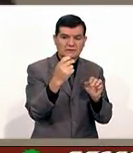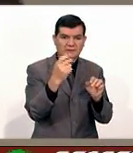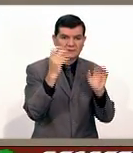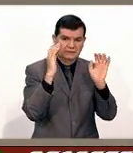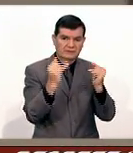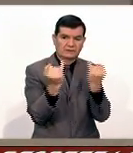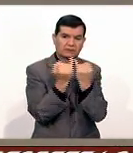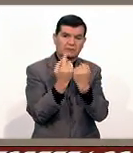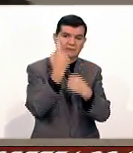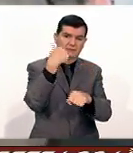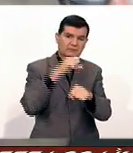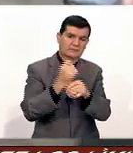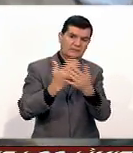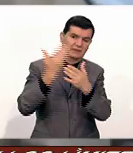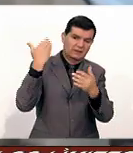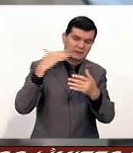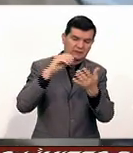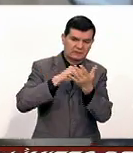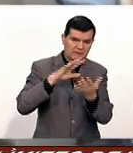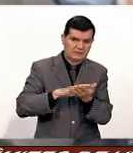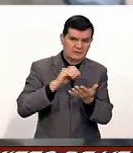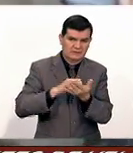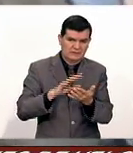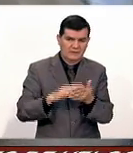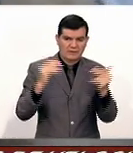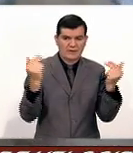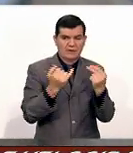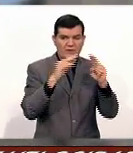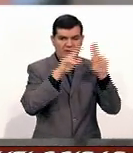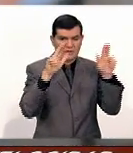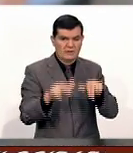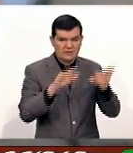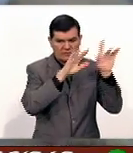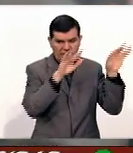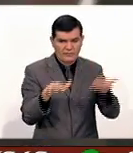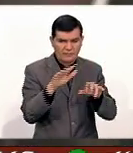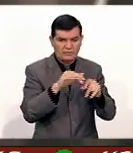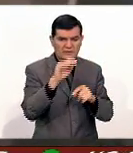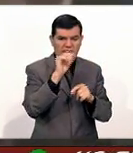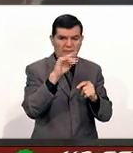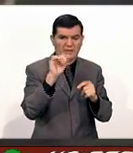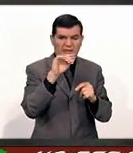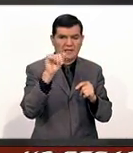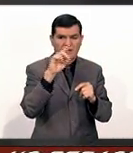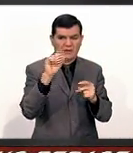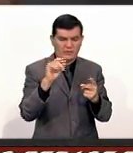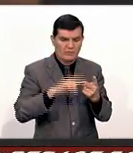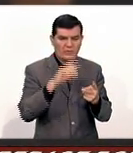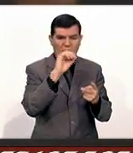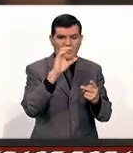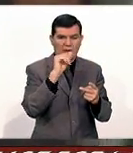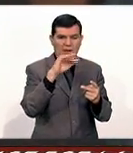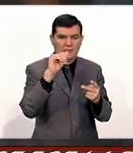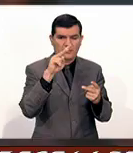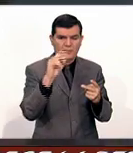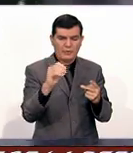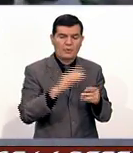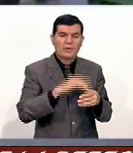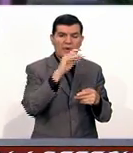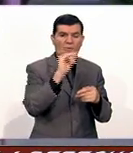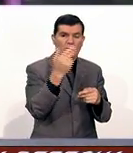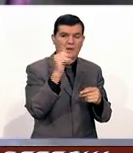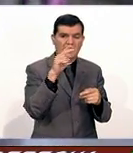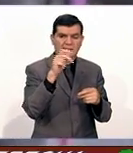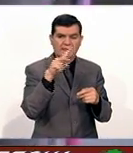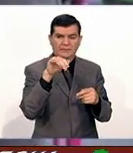también la semana pasada se tuvieron registro de nevadas en comunidades de San Bernardo, Ocampo y Guanaceví. Cabe hacer